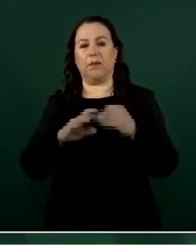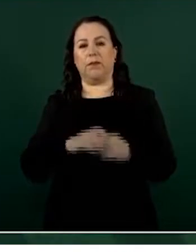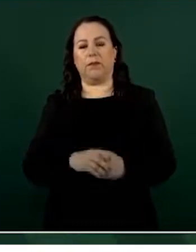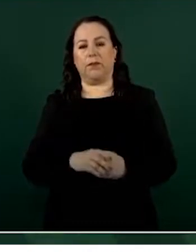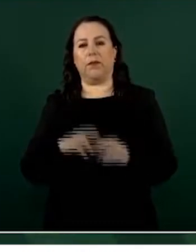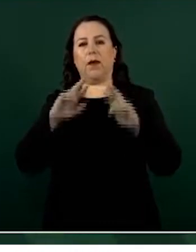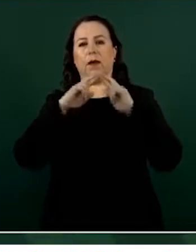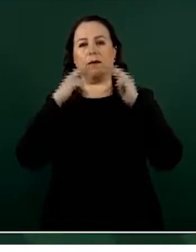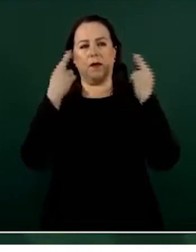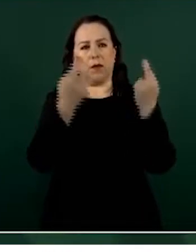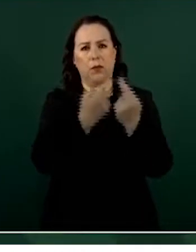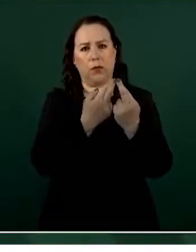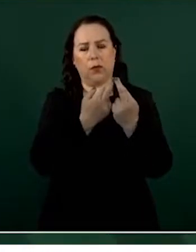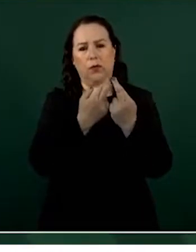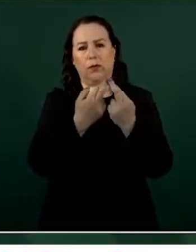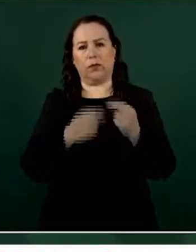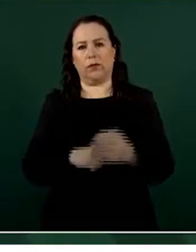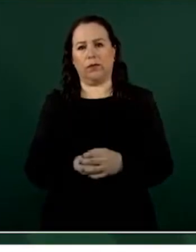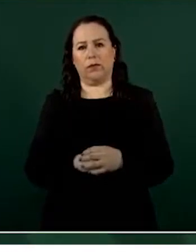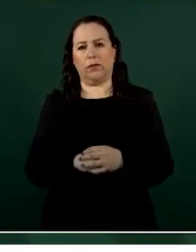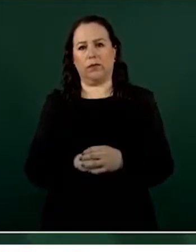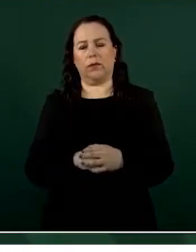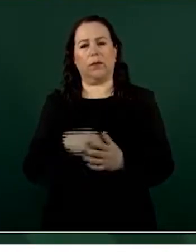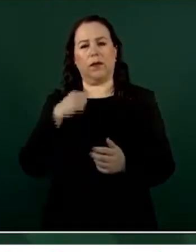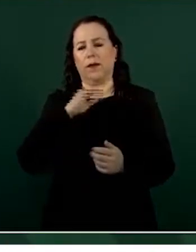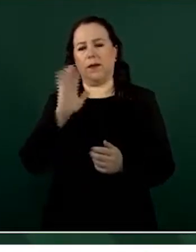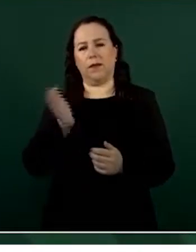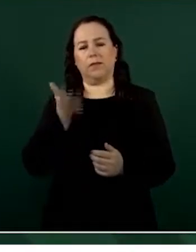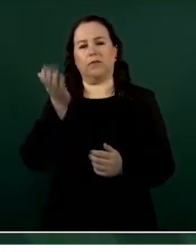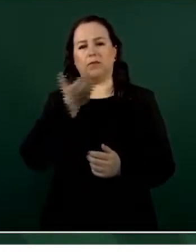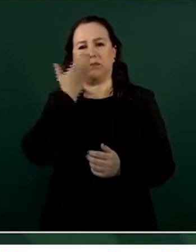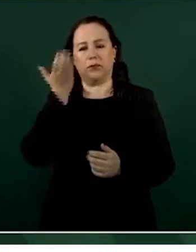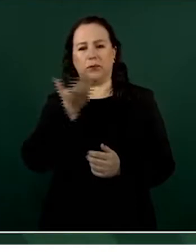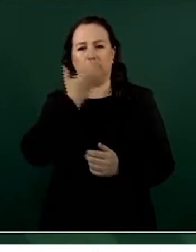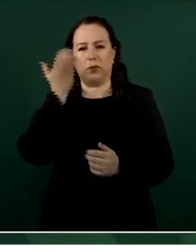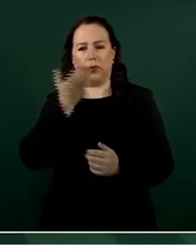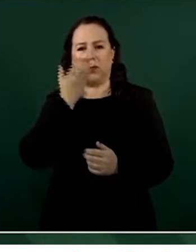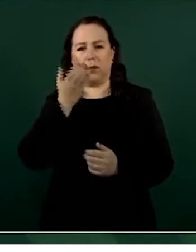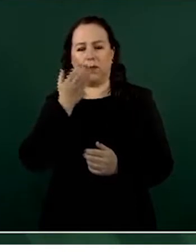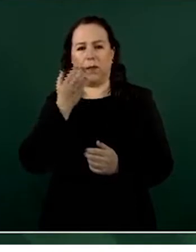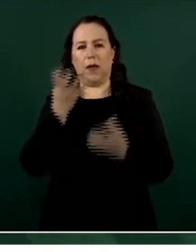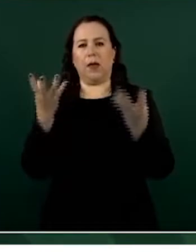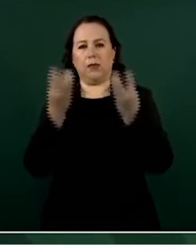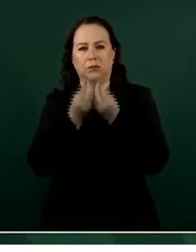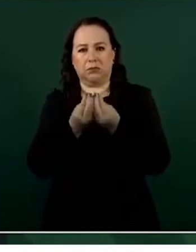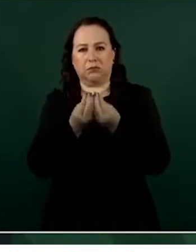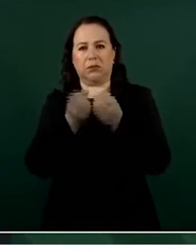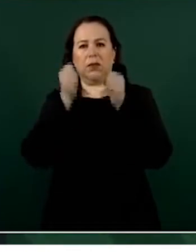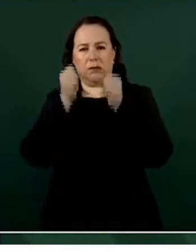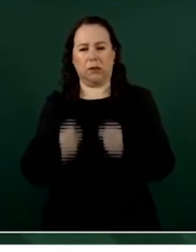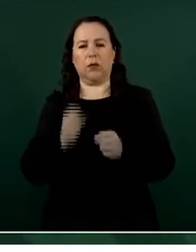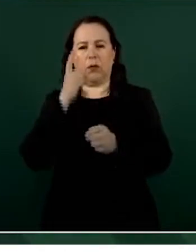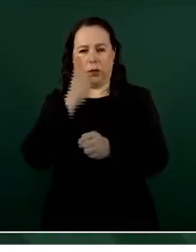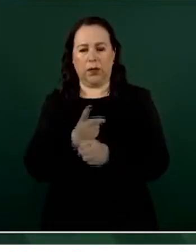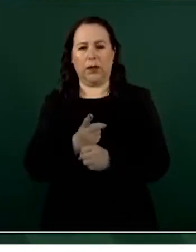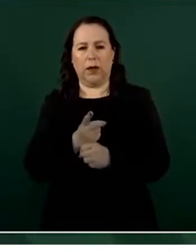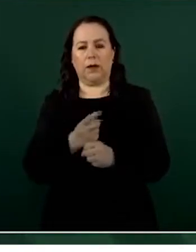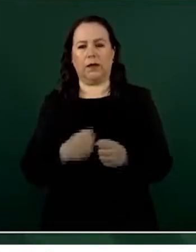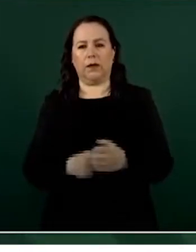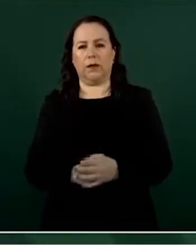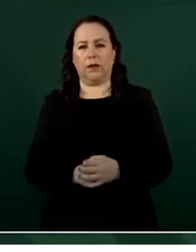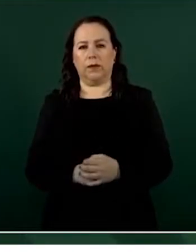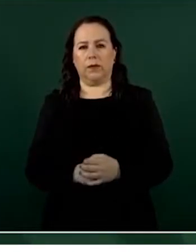como es costumbre, de seguridad, ahora se hizo